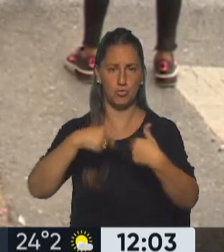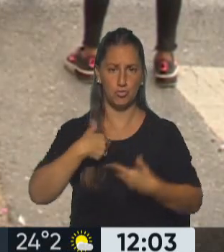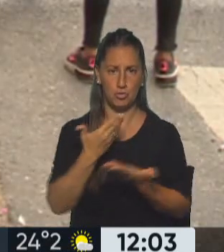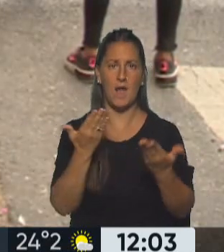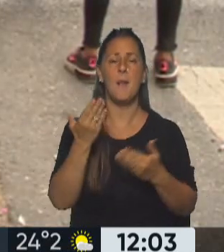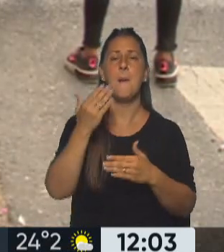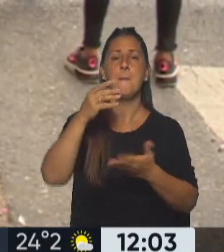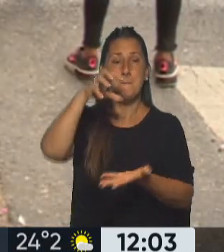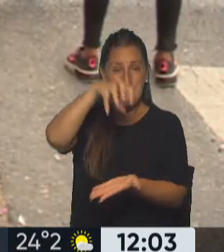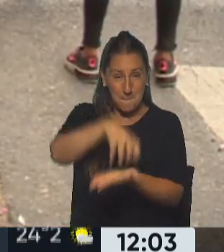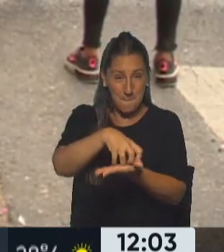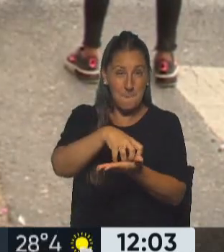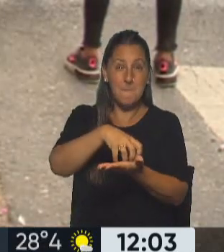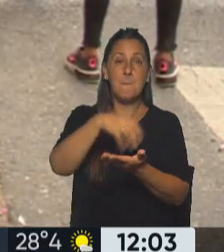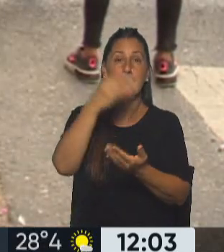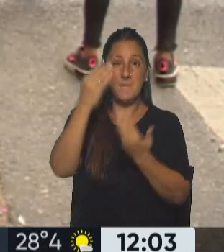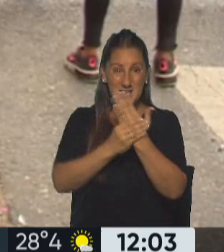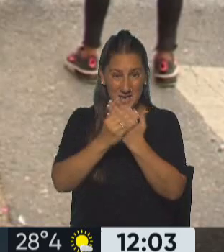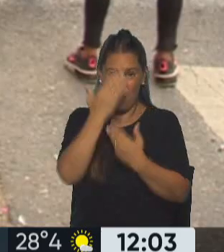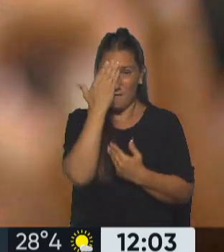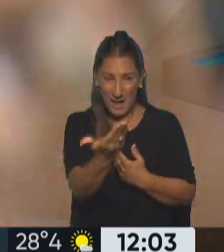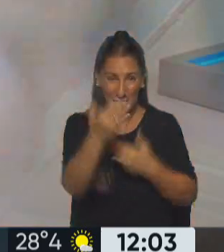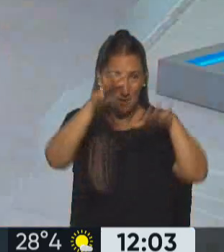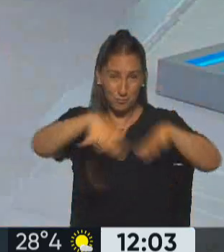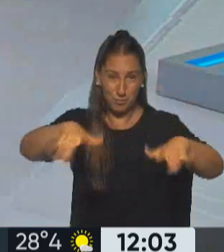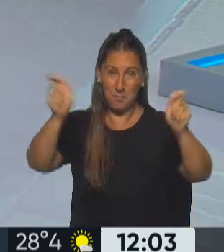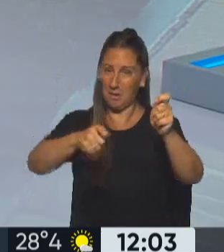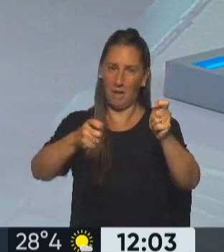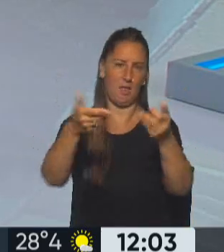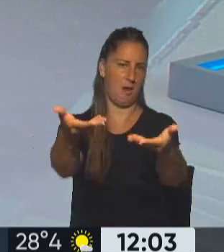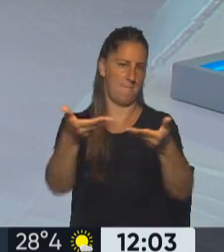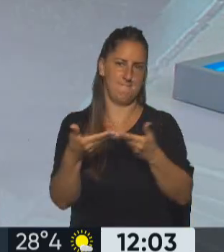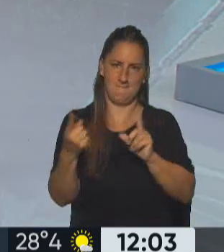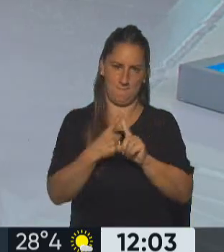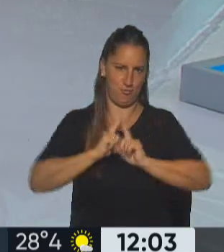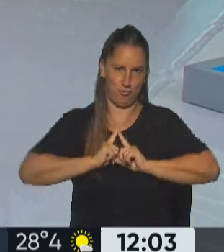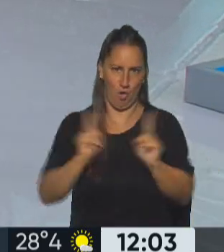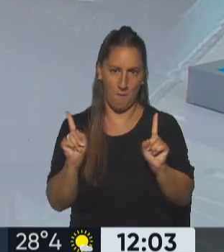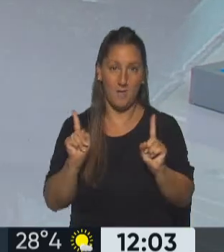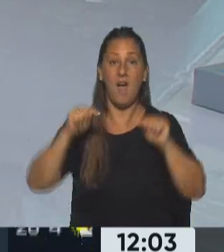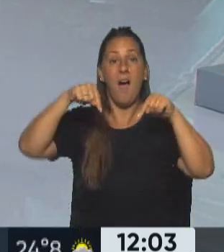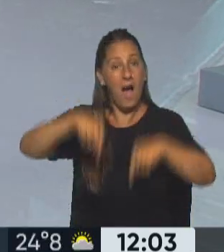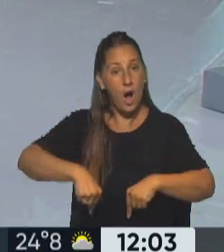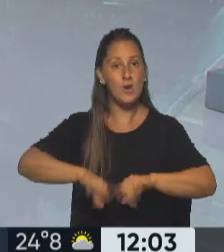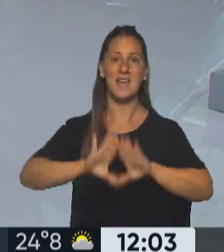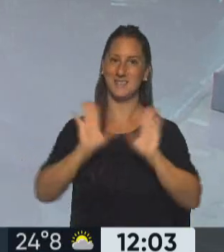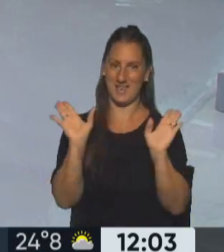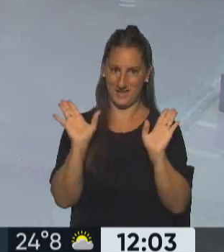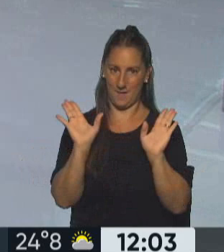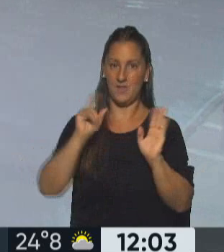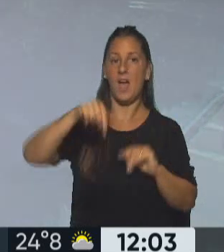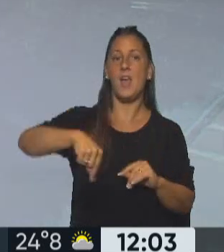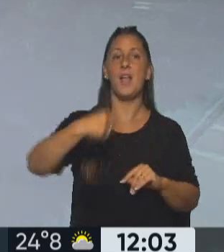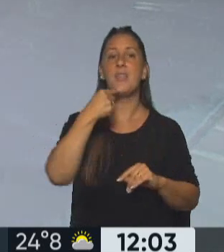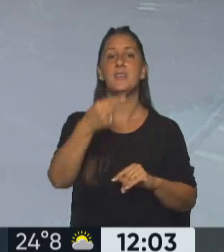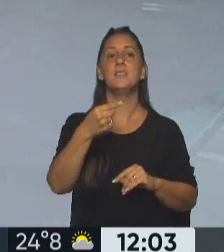un piquete frente al Ministerio, no iba a recibir a los dirigentes de unidad piquetera. Lo cierto es que ahora ya están prometiendo volver